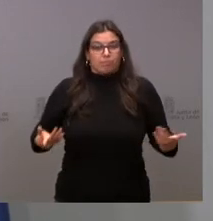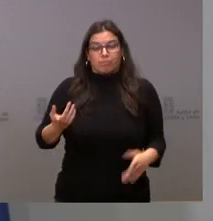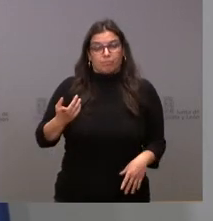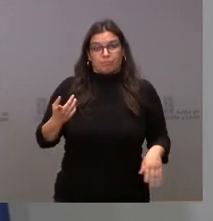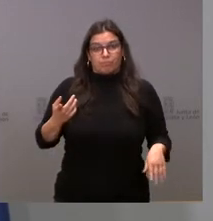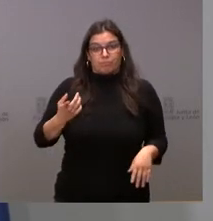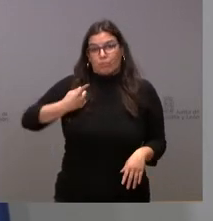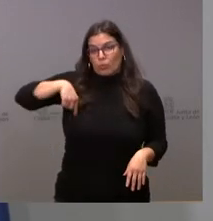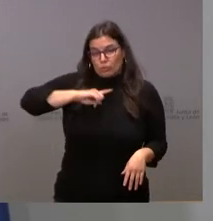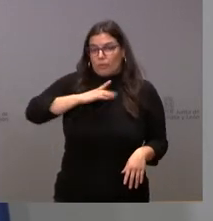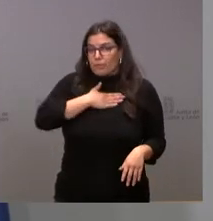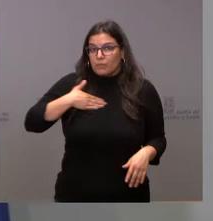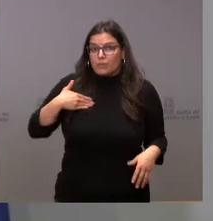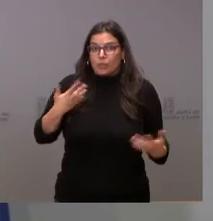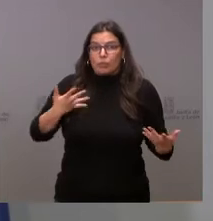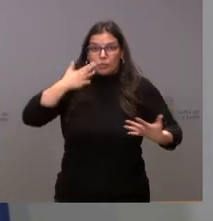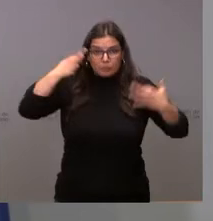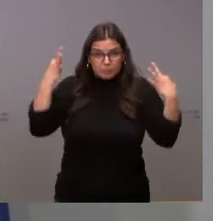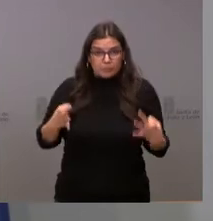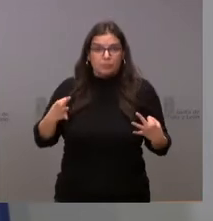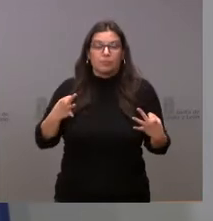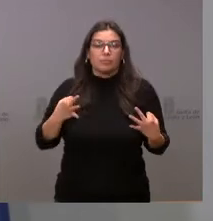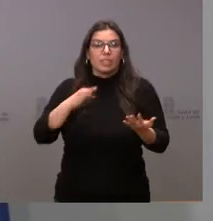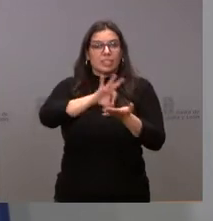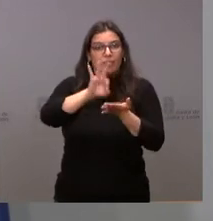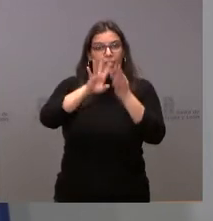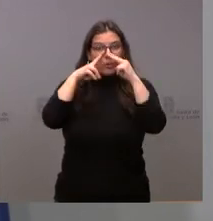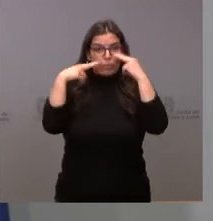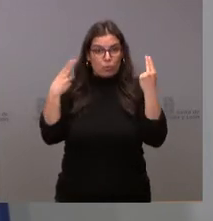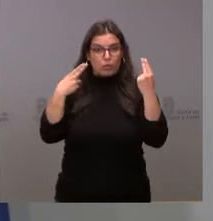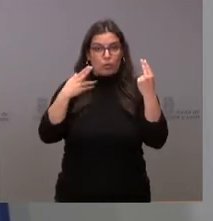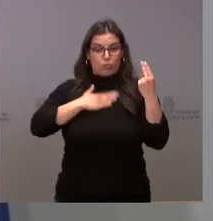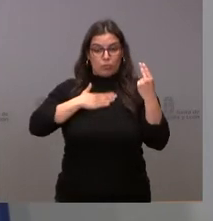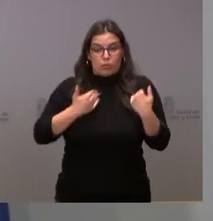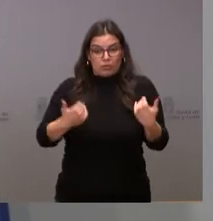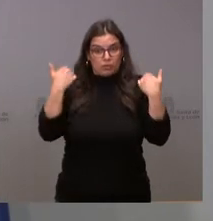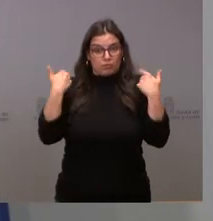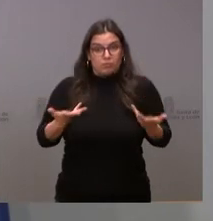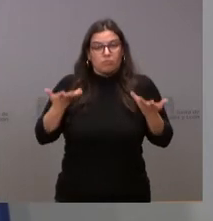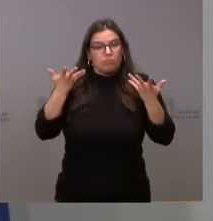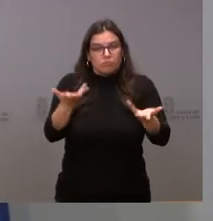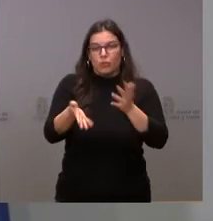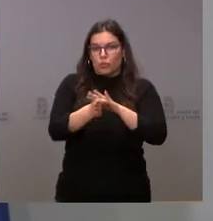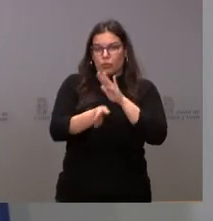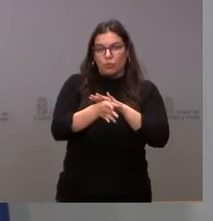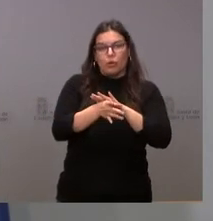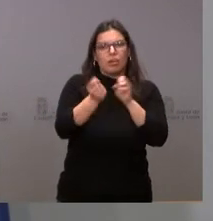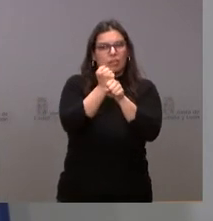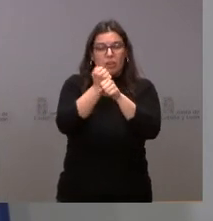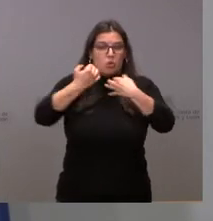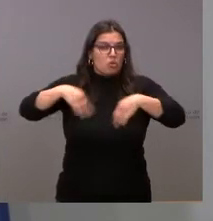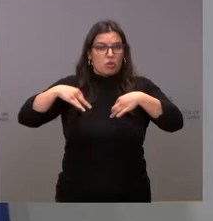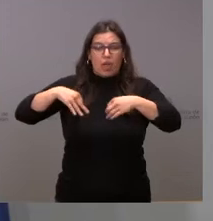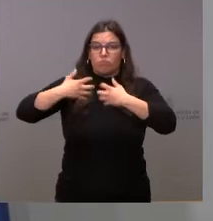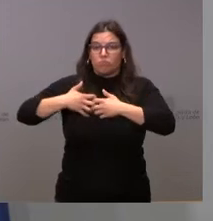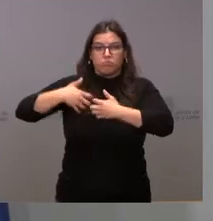voluntad de garantizar los servicios públicos que prestamos en nuestra comunidad autónoma y la tarea ordinaria del